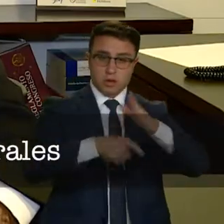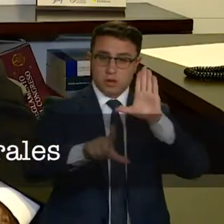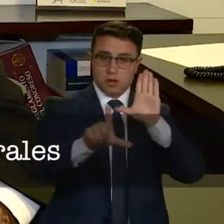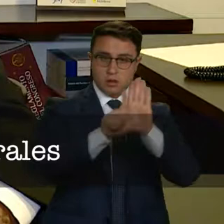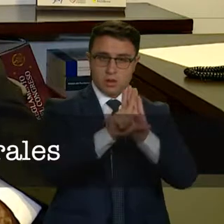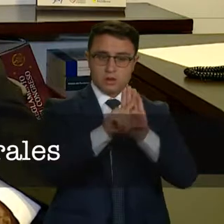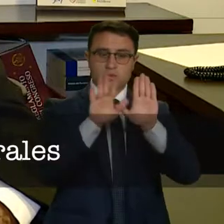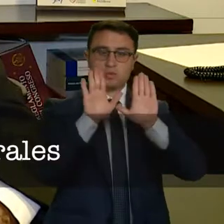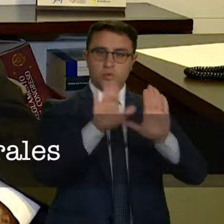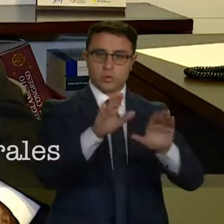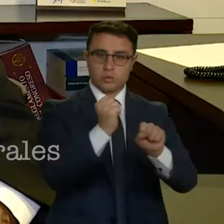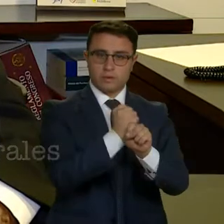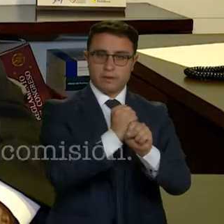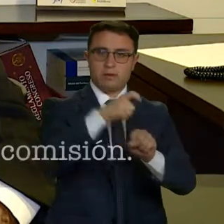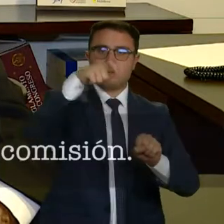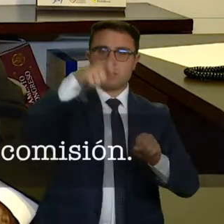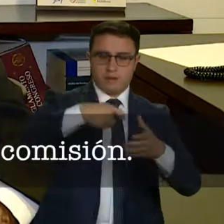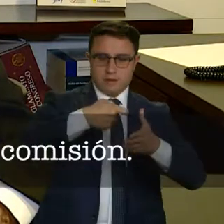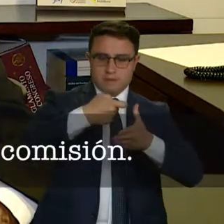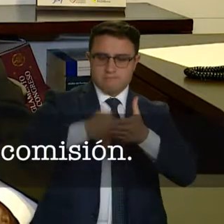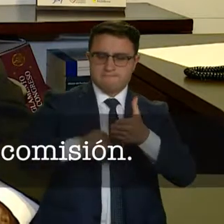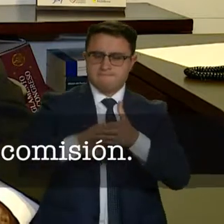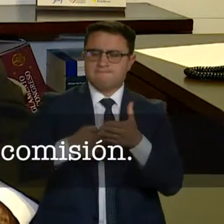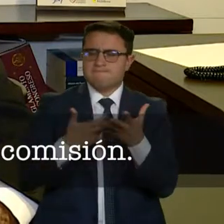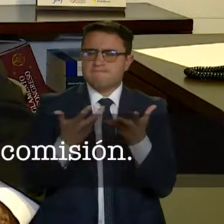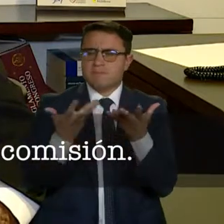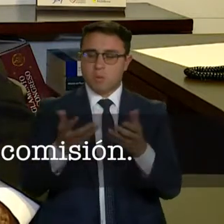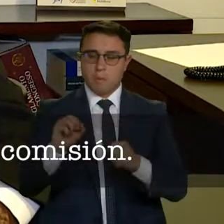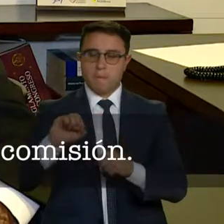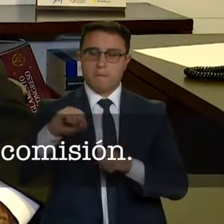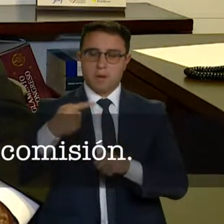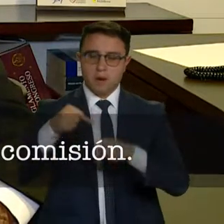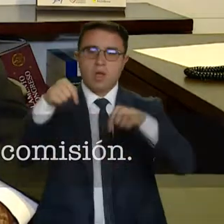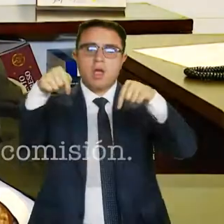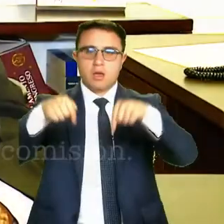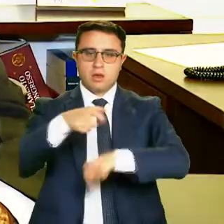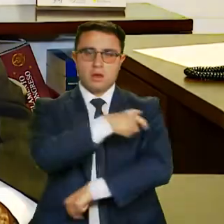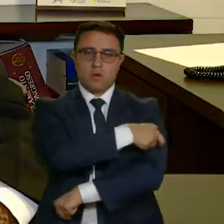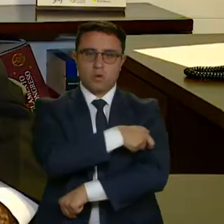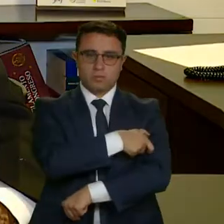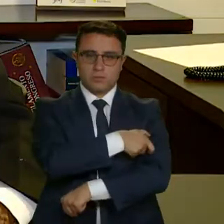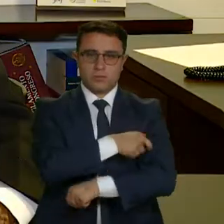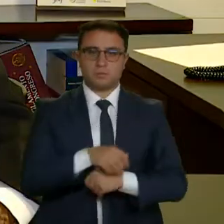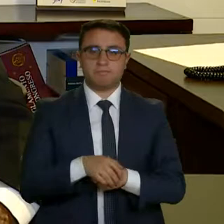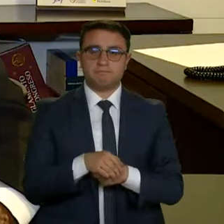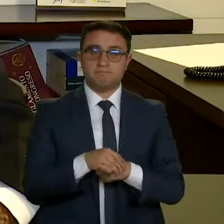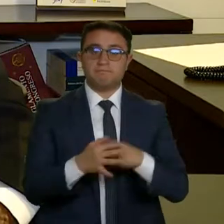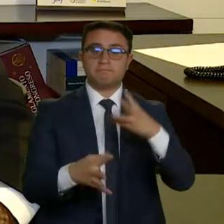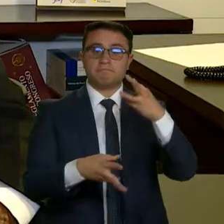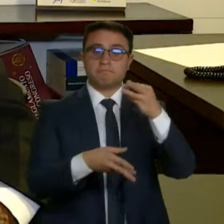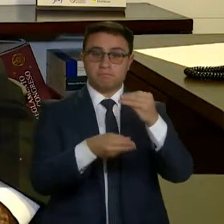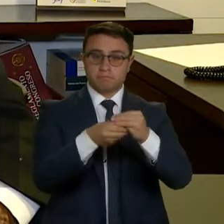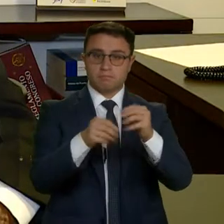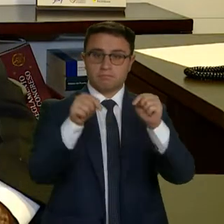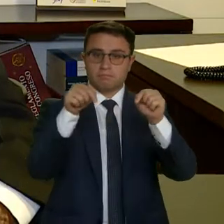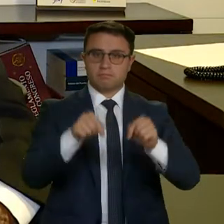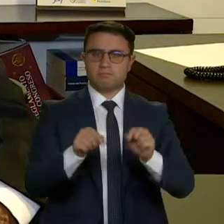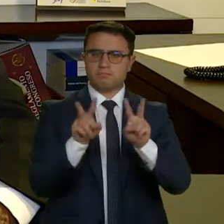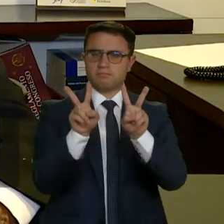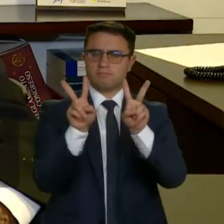a las normas laborales debe pasar en primera instancia por esta comisión. Conoce también esta comisión